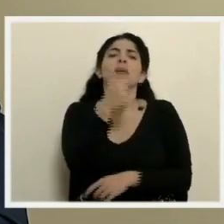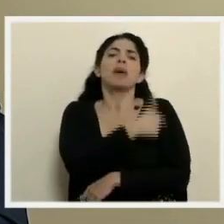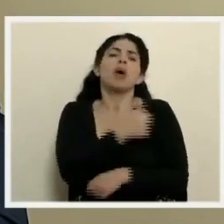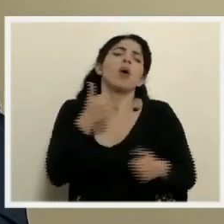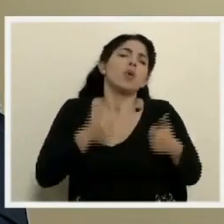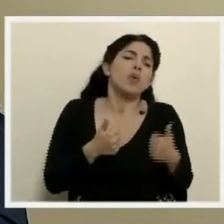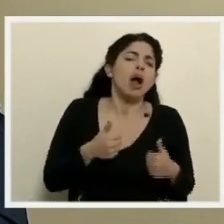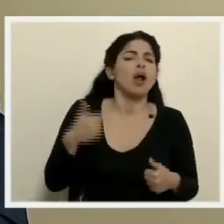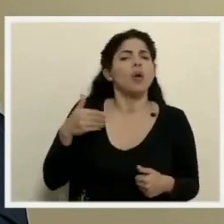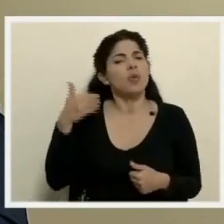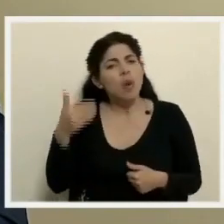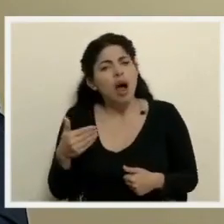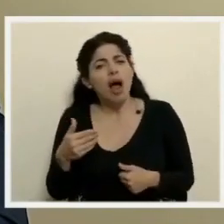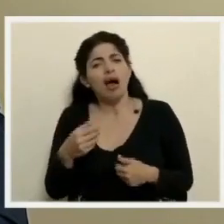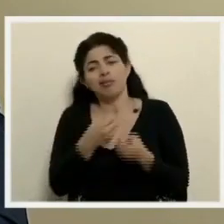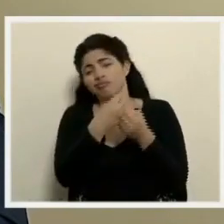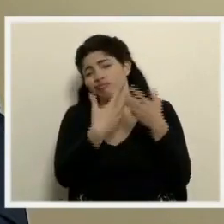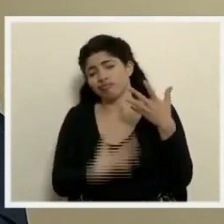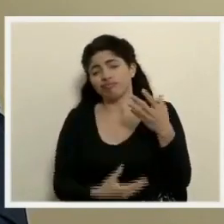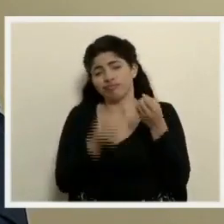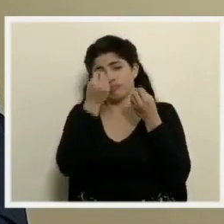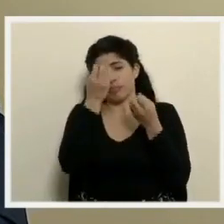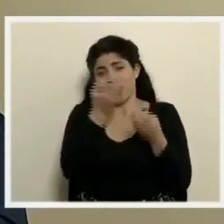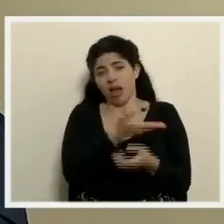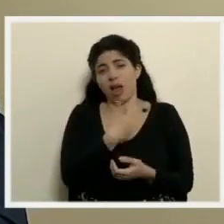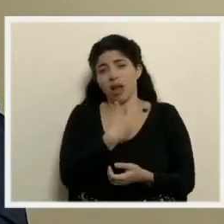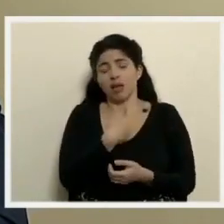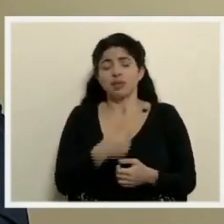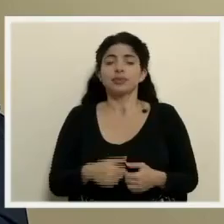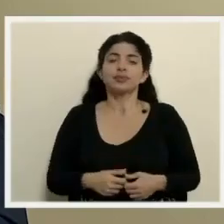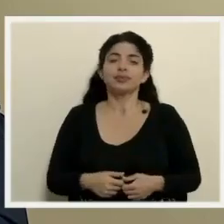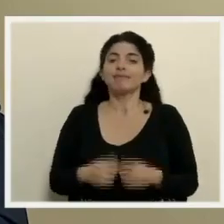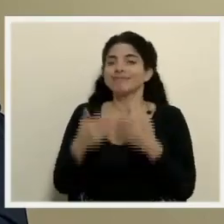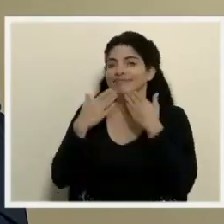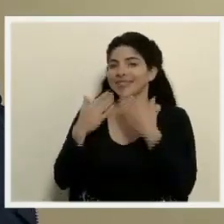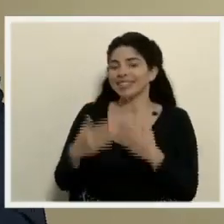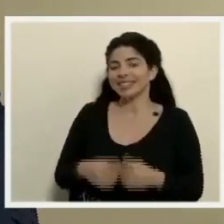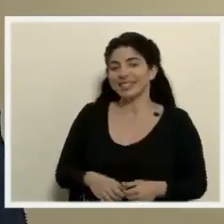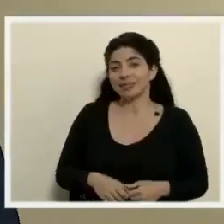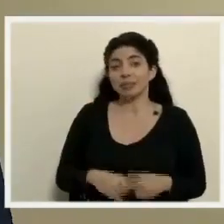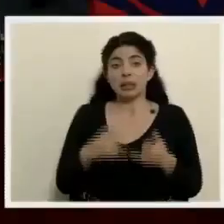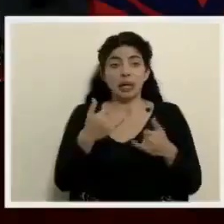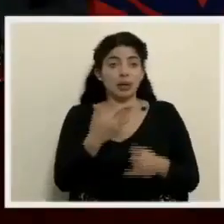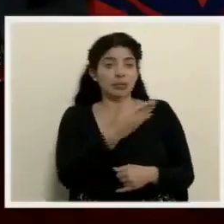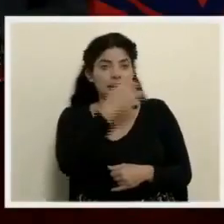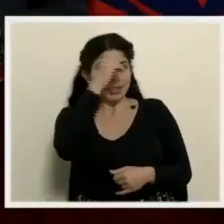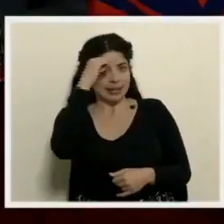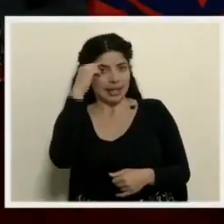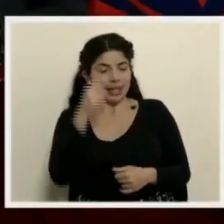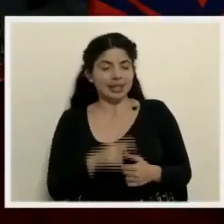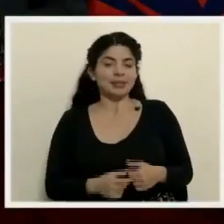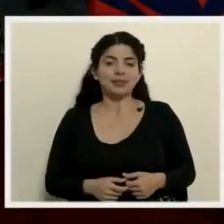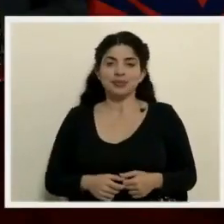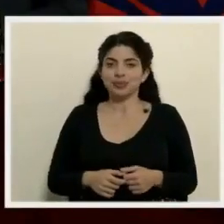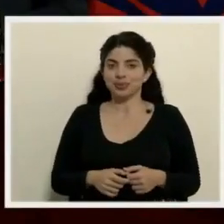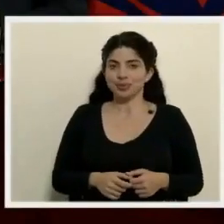aplicó en qué momento todo el detalle de la vacunación. Muchas gracias. Escuchamos a don Alexander Solís.